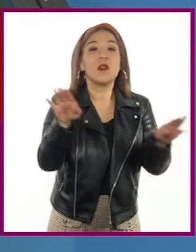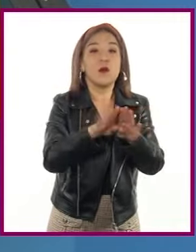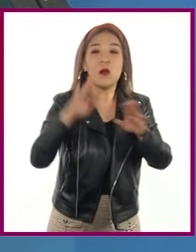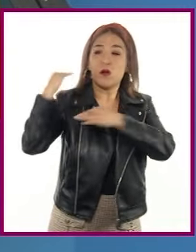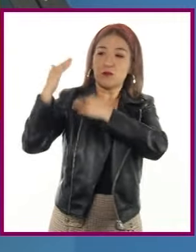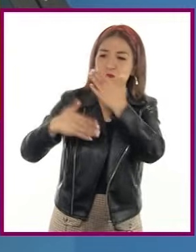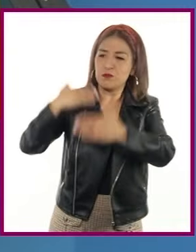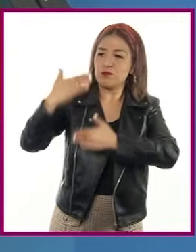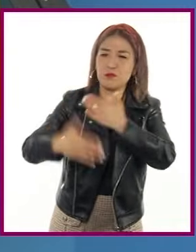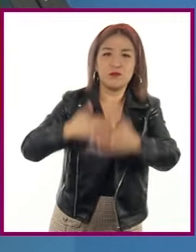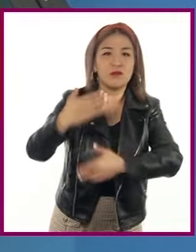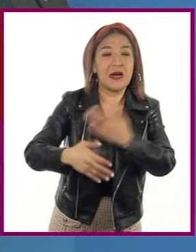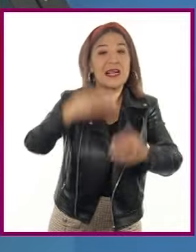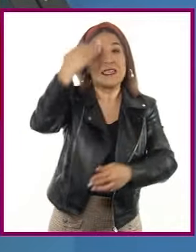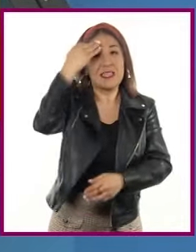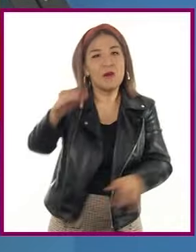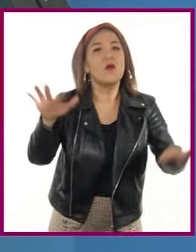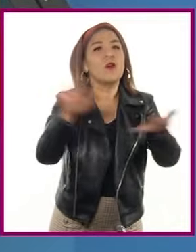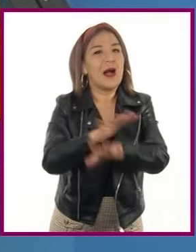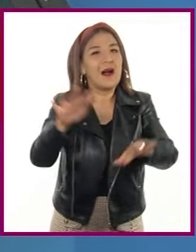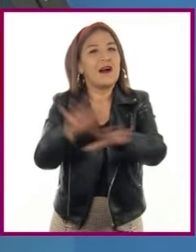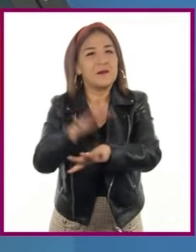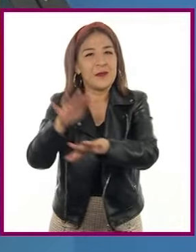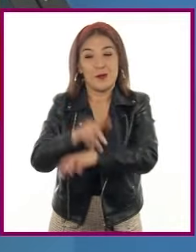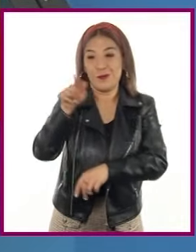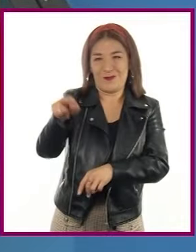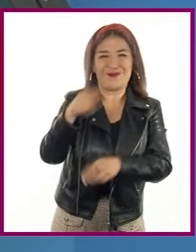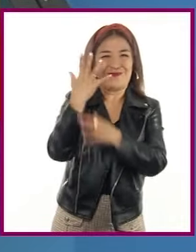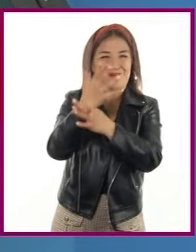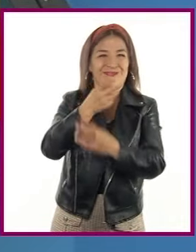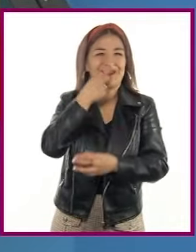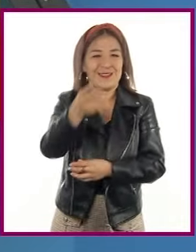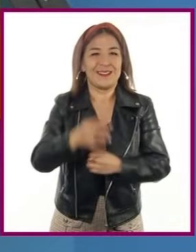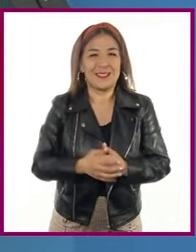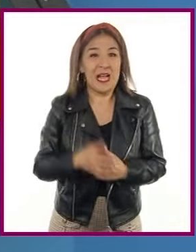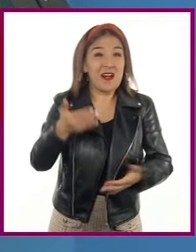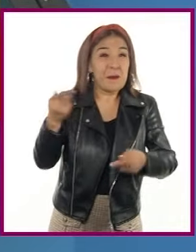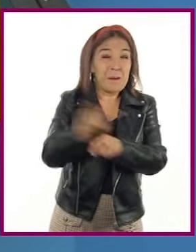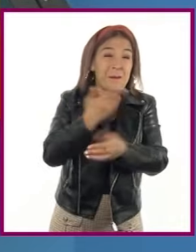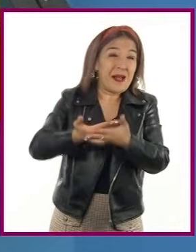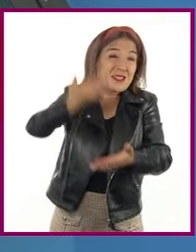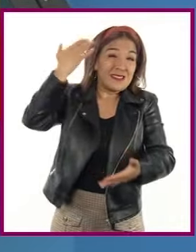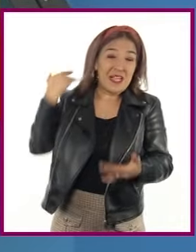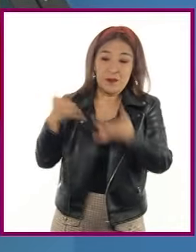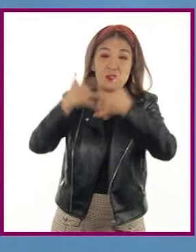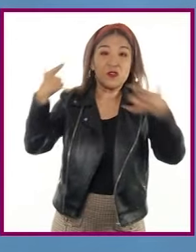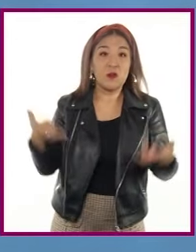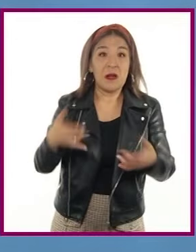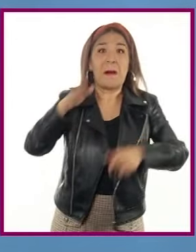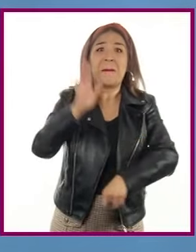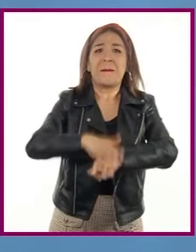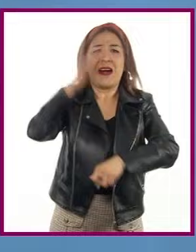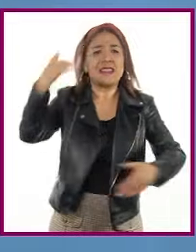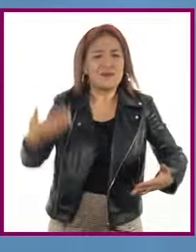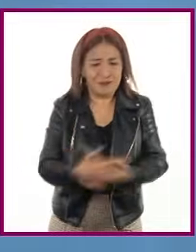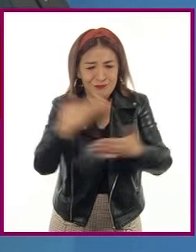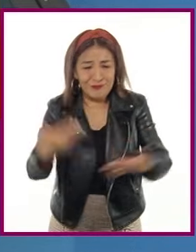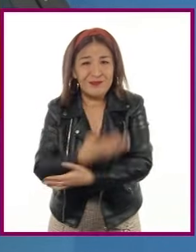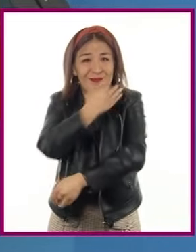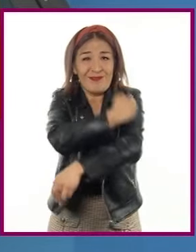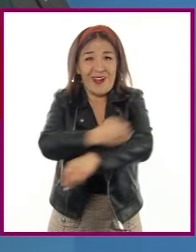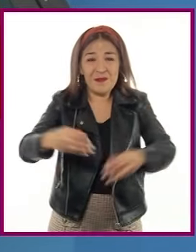el paso del tiempo. Como bien dices, en el pasado las familias eran más numerosas que en la actualidad. Por ejemplo,